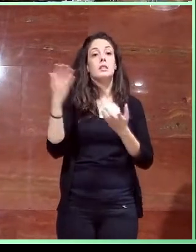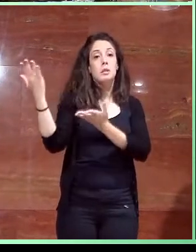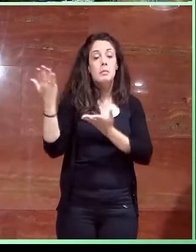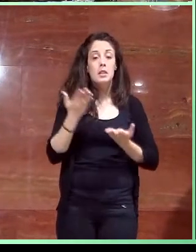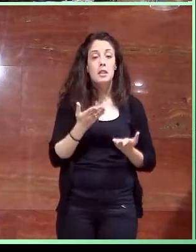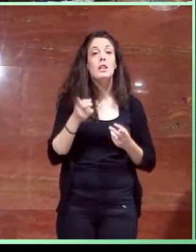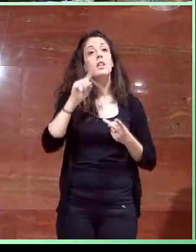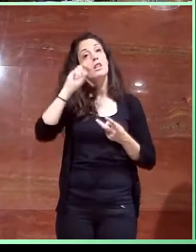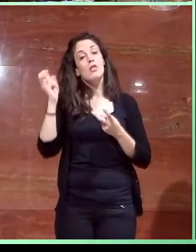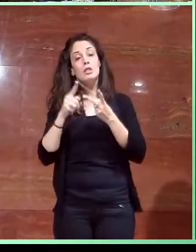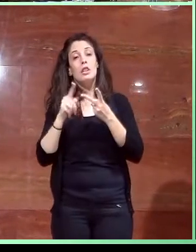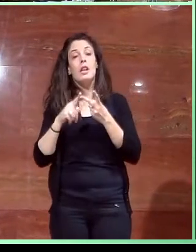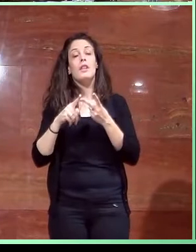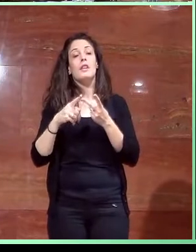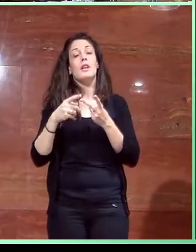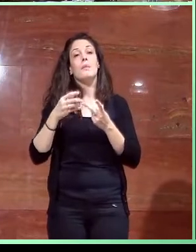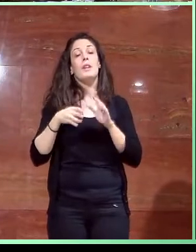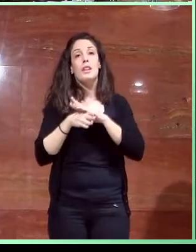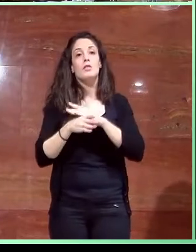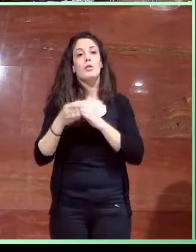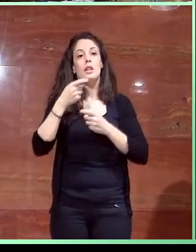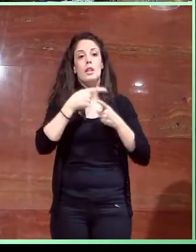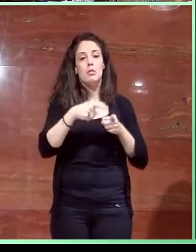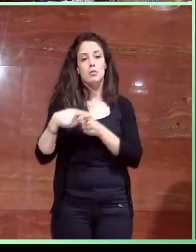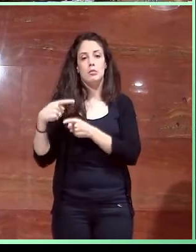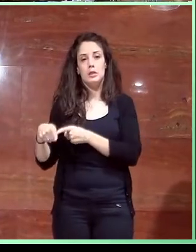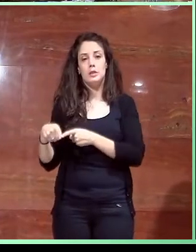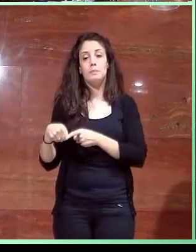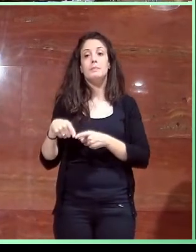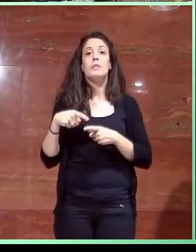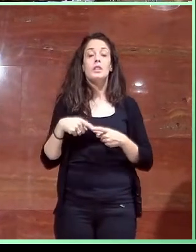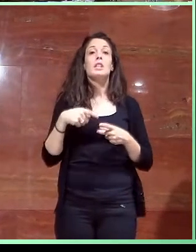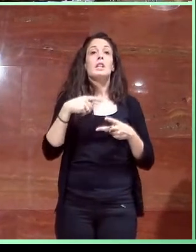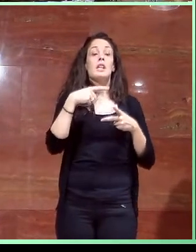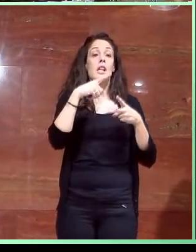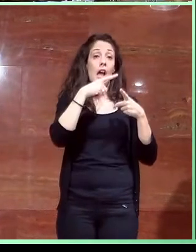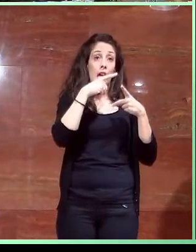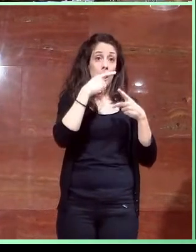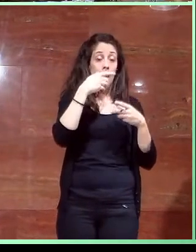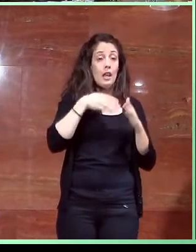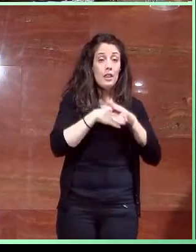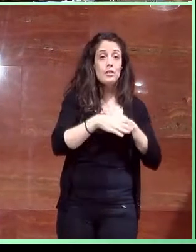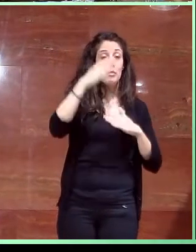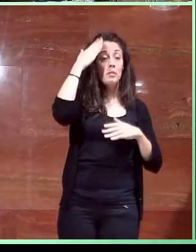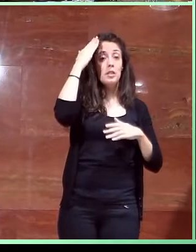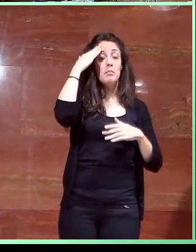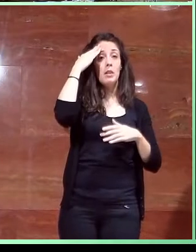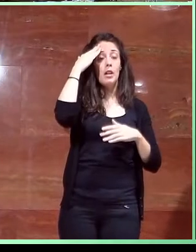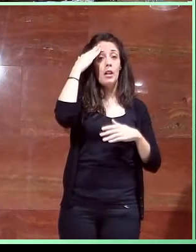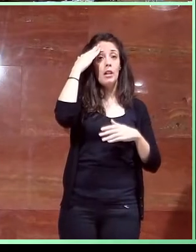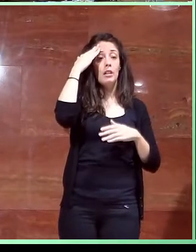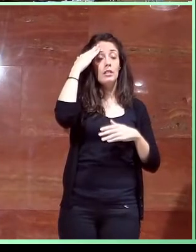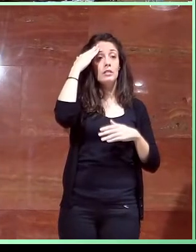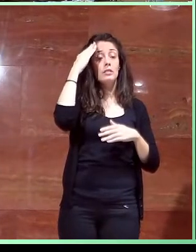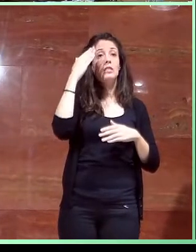zona de acceso de mercancías principalmente. Entonces, en este acceso principal tendríamos otra